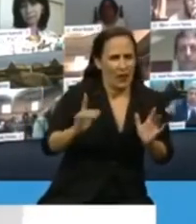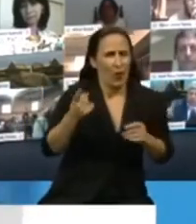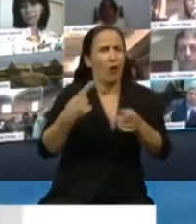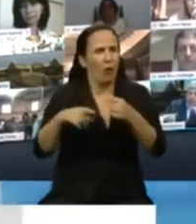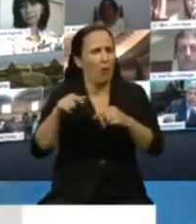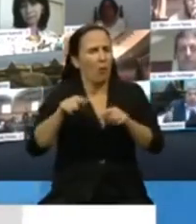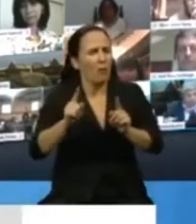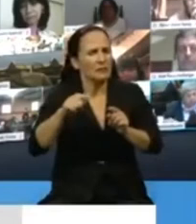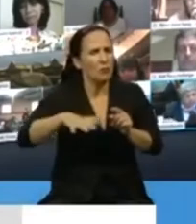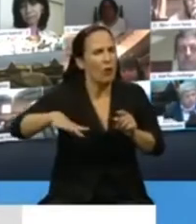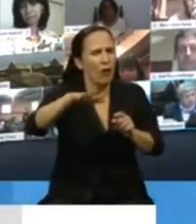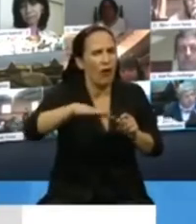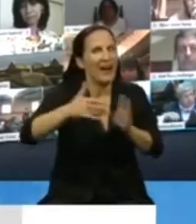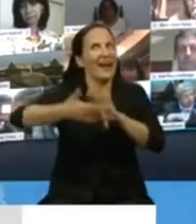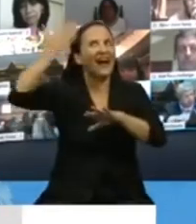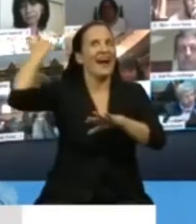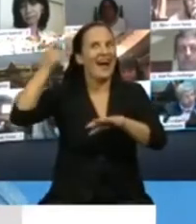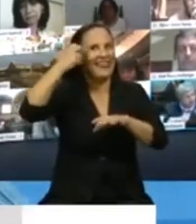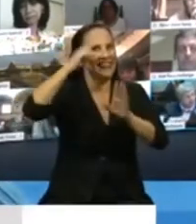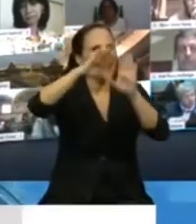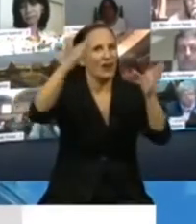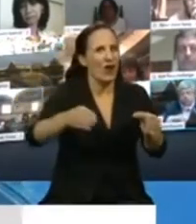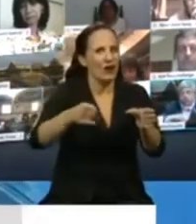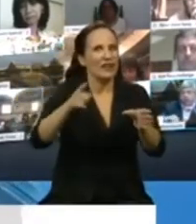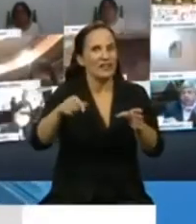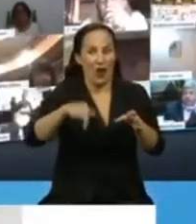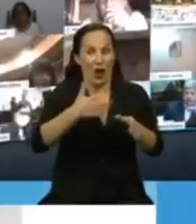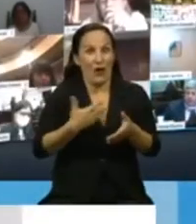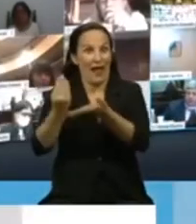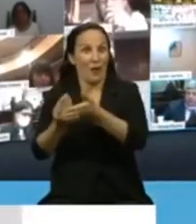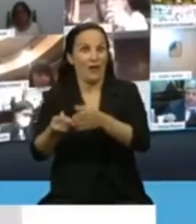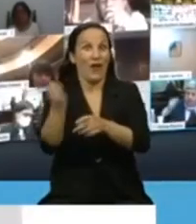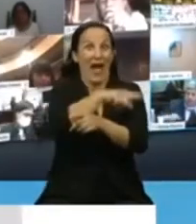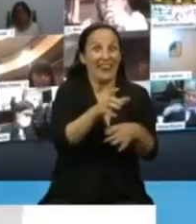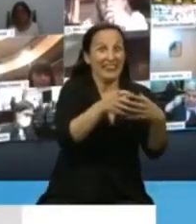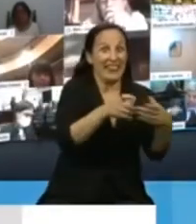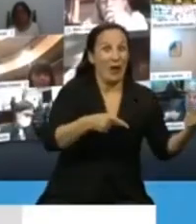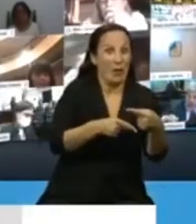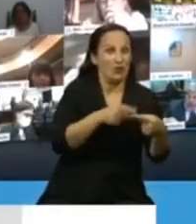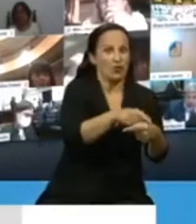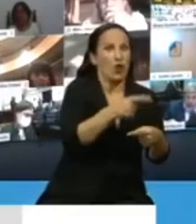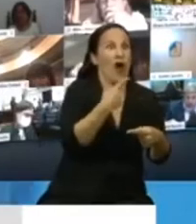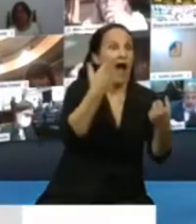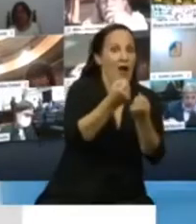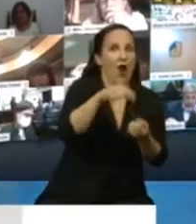como aquí mismo se sostenía en este Parlamento por parte de quienes hoy les toca ocupar el rol del oficialismo.